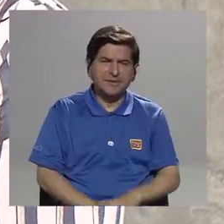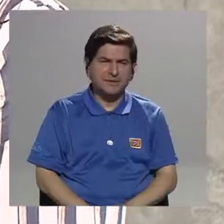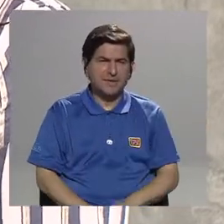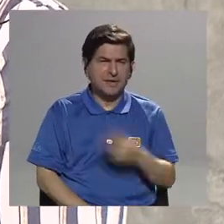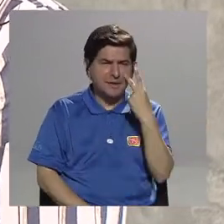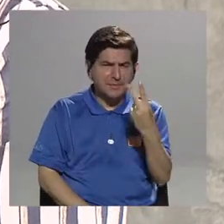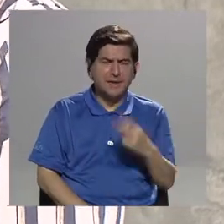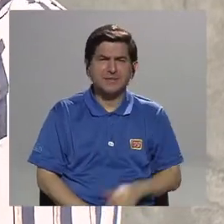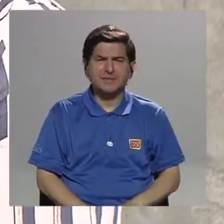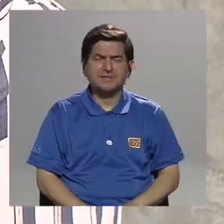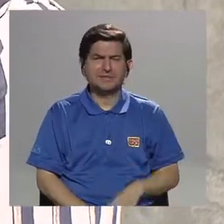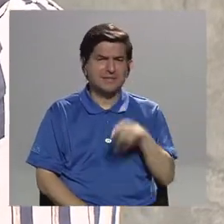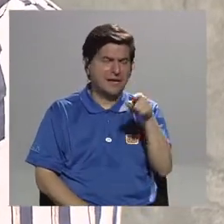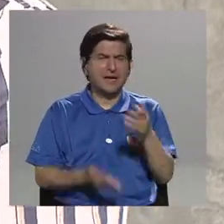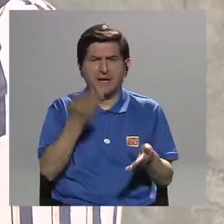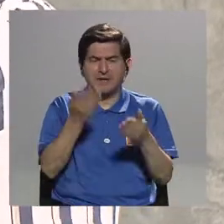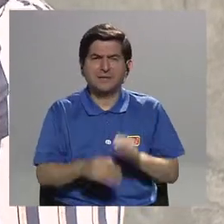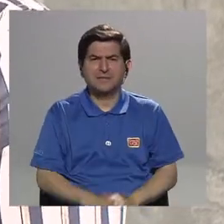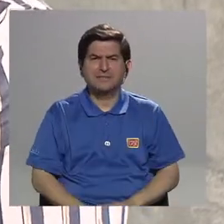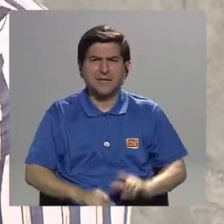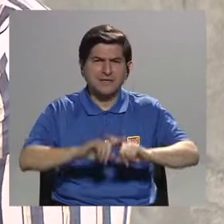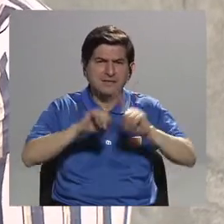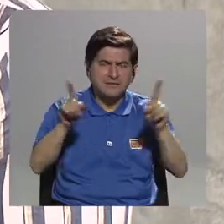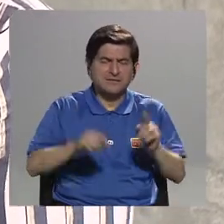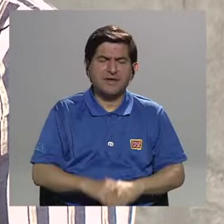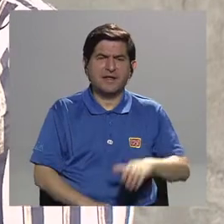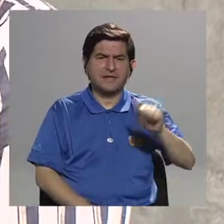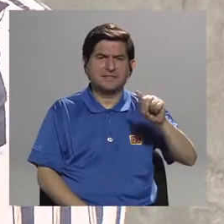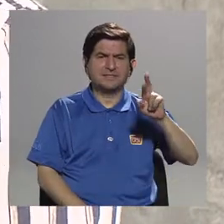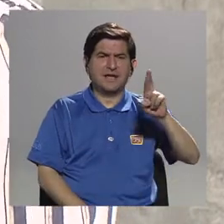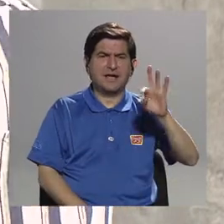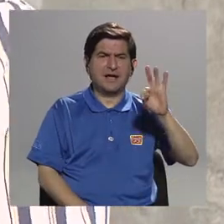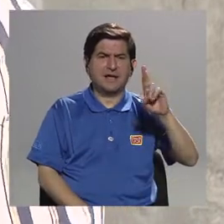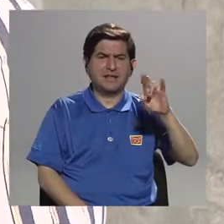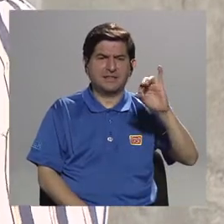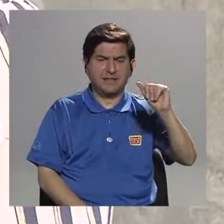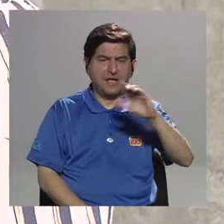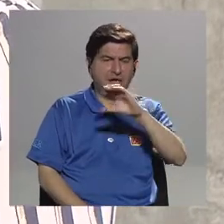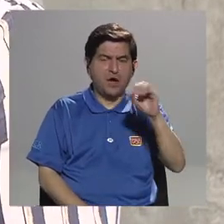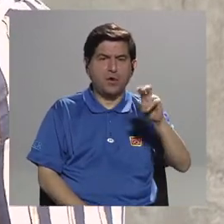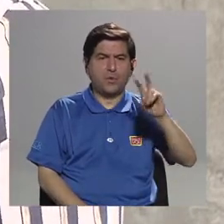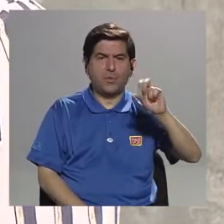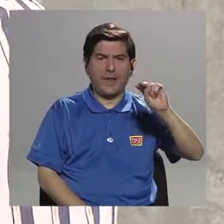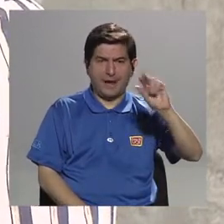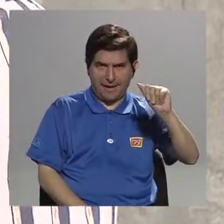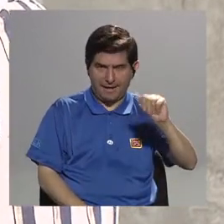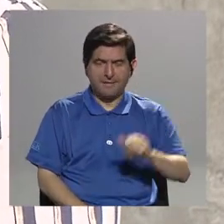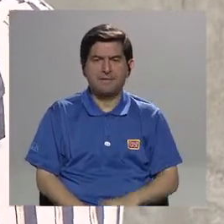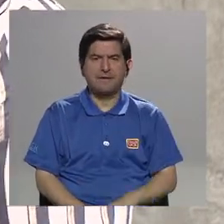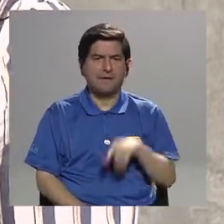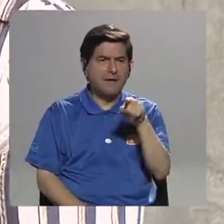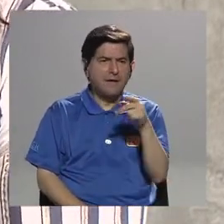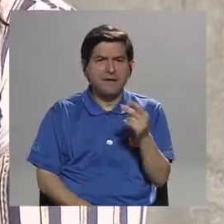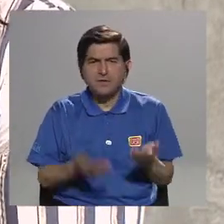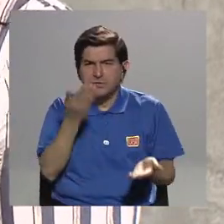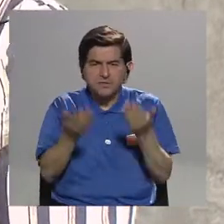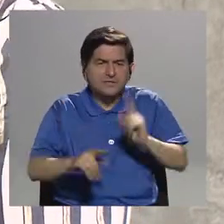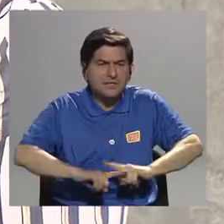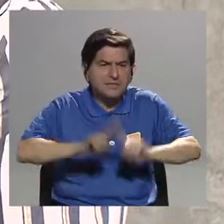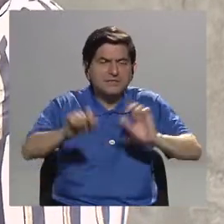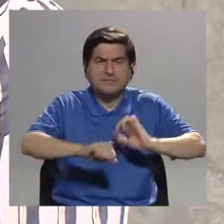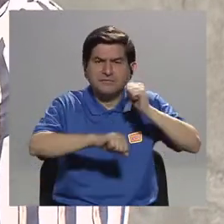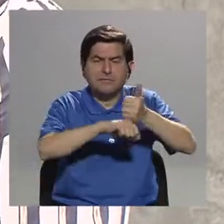pero sí tienen que aprender, ¿verdad? Cómo se ve un vaso realmente, cuál es la diferencia entre una arteria y una vena, cómo